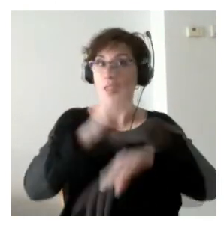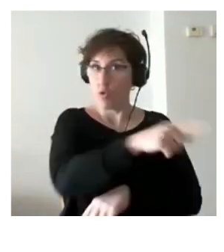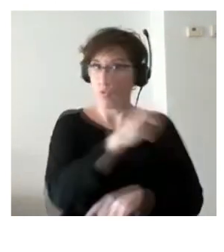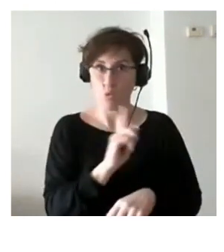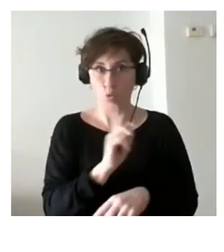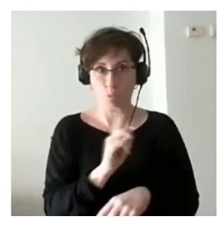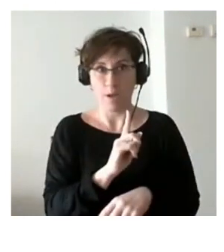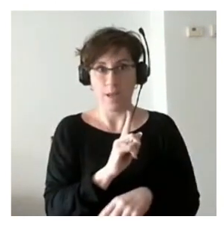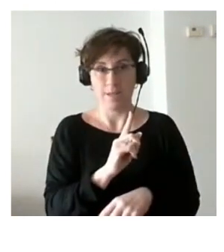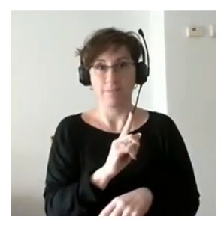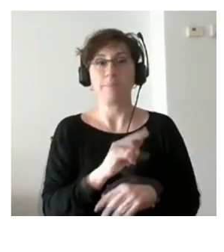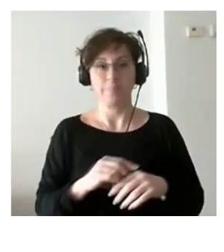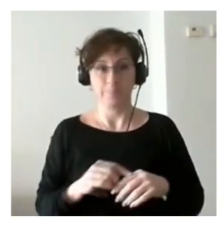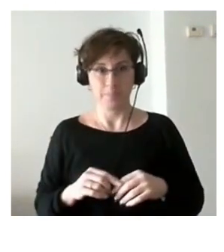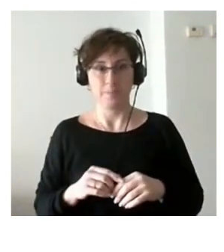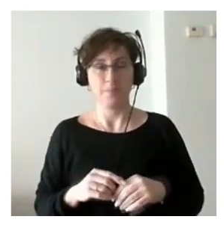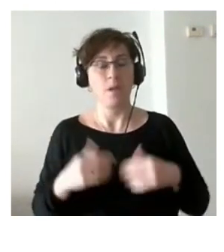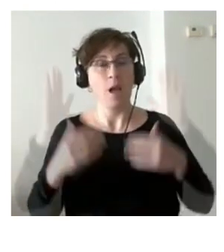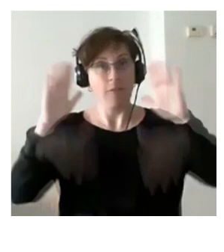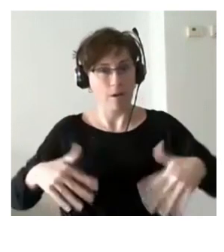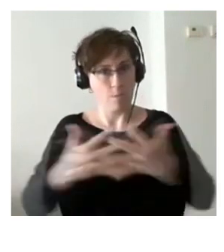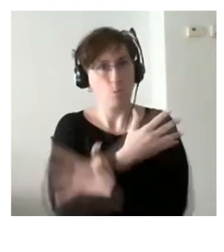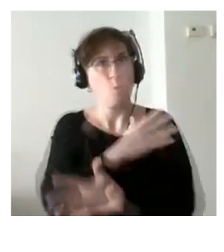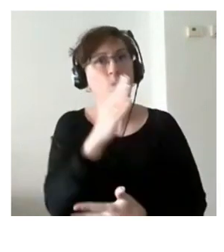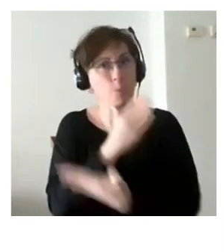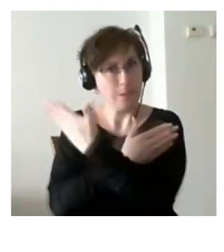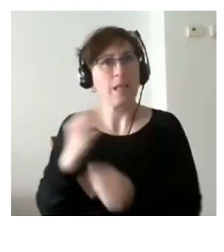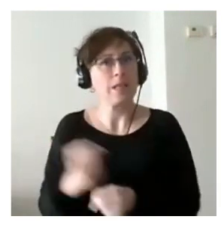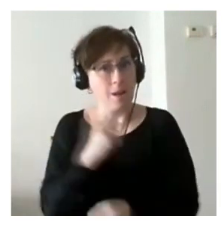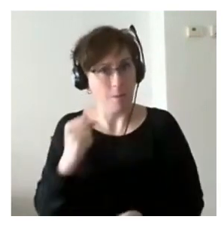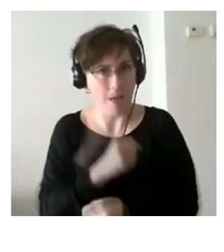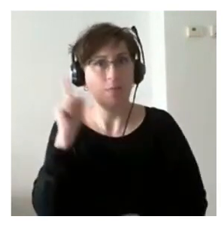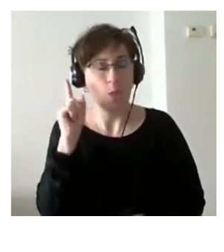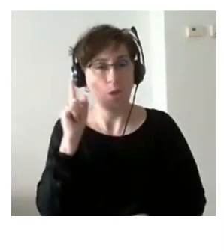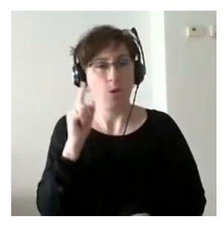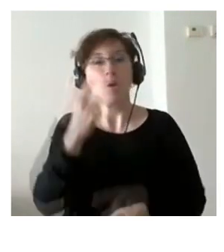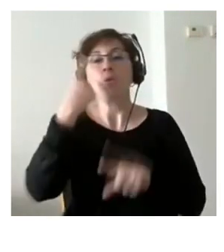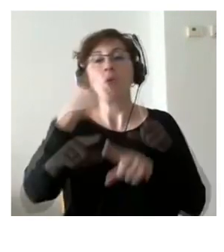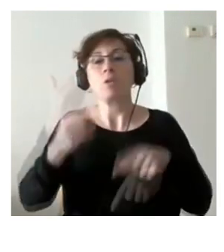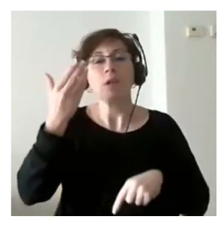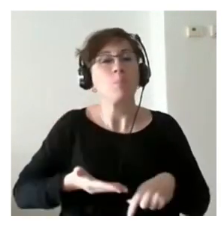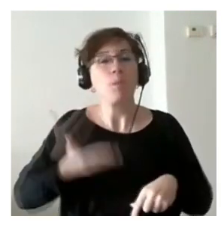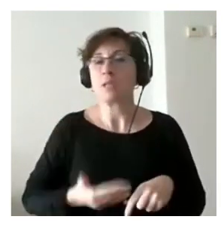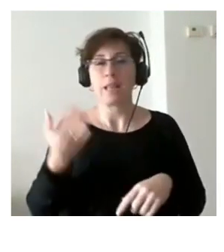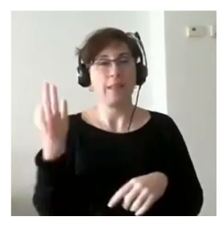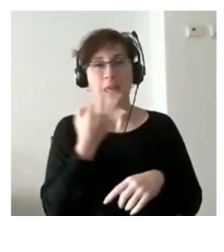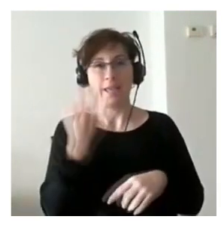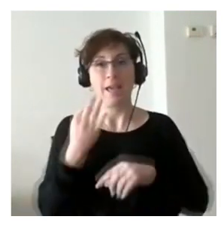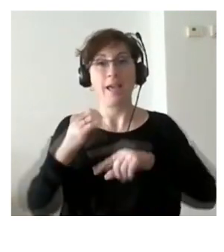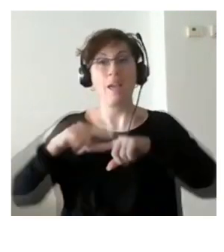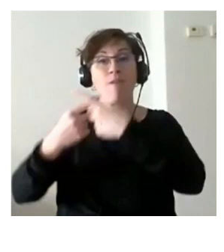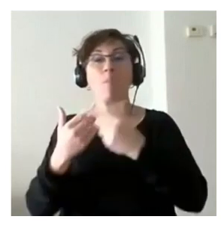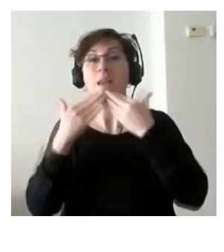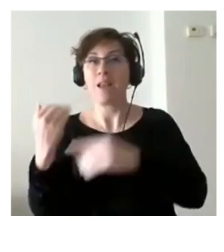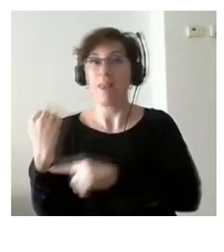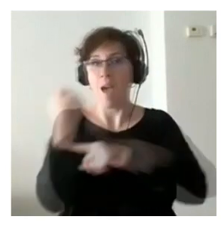ser ese trabajo previo y ostras está trabajando creo que una de las cosas muy muy importantes es el apoyo que tuvo de su familia o que tiene de